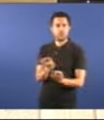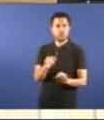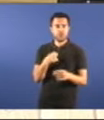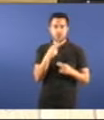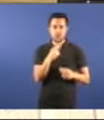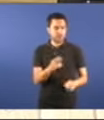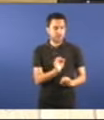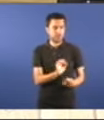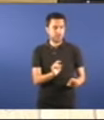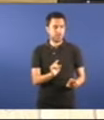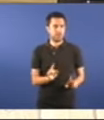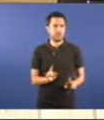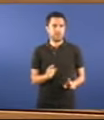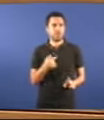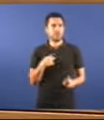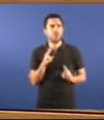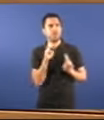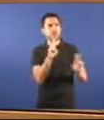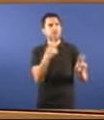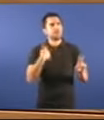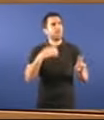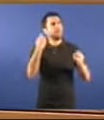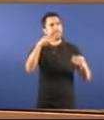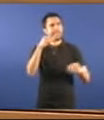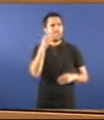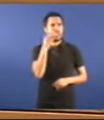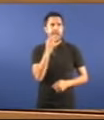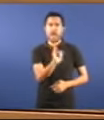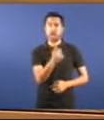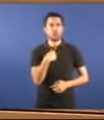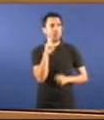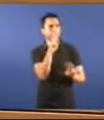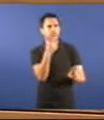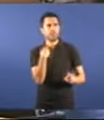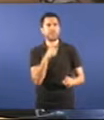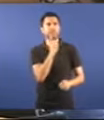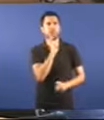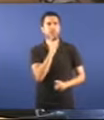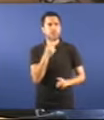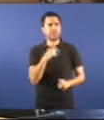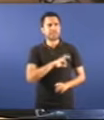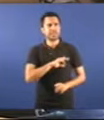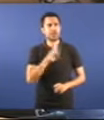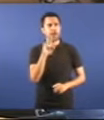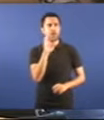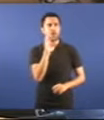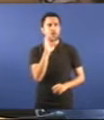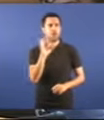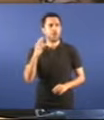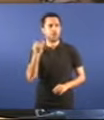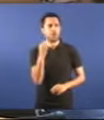a presidencia que temos nesta Cámara, señora Rojo. Efectivamente, esta é vostede.